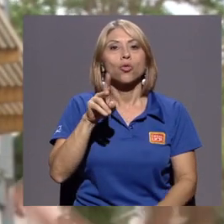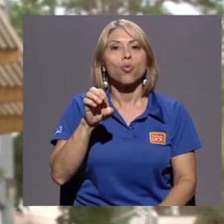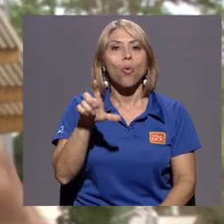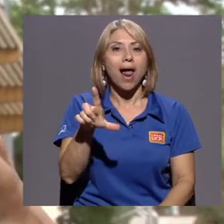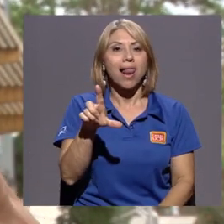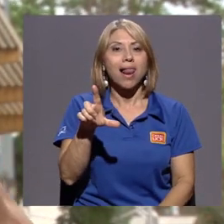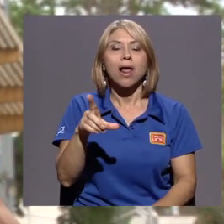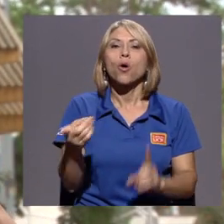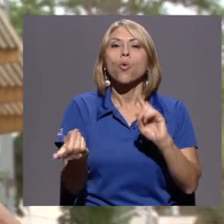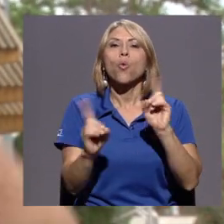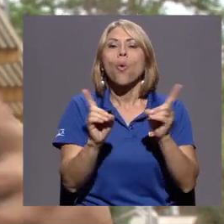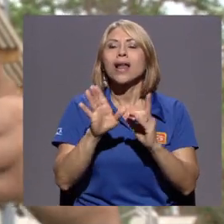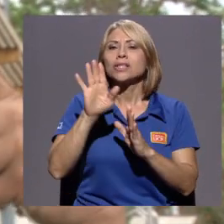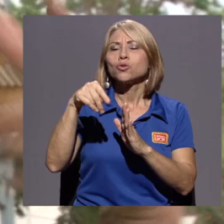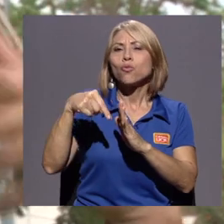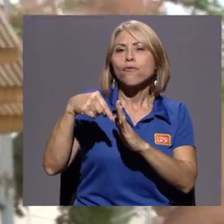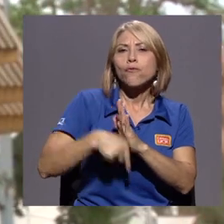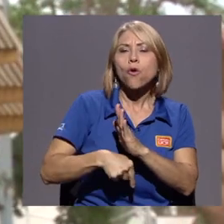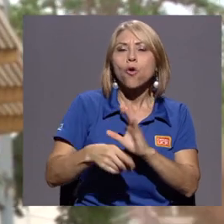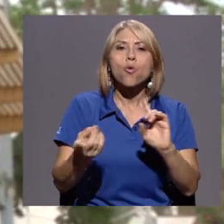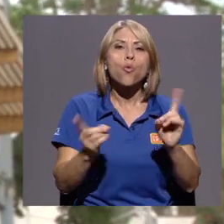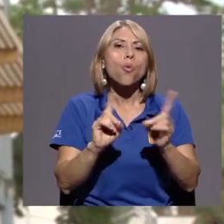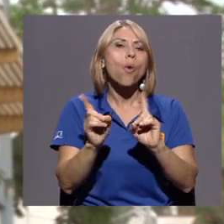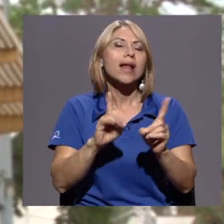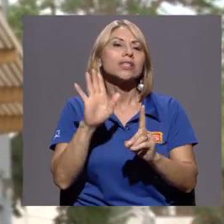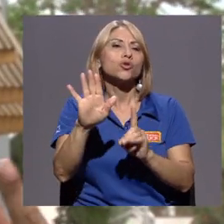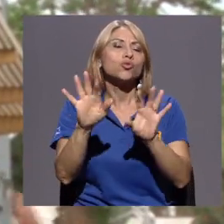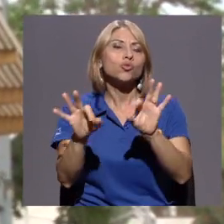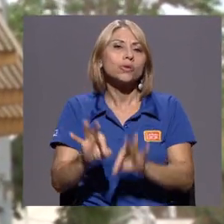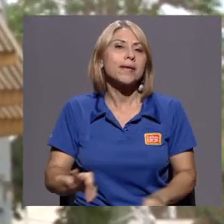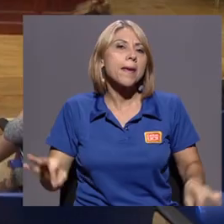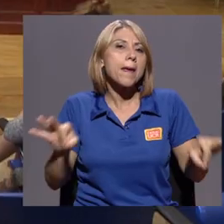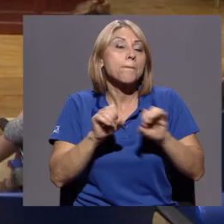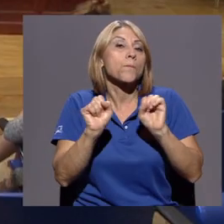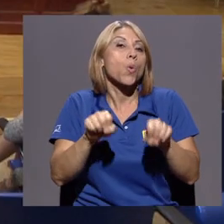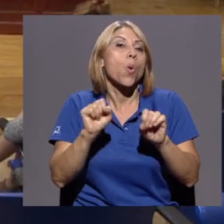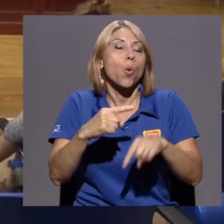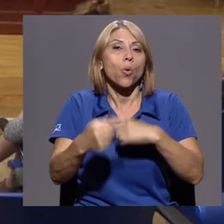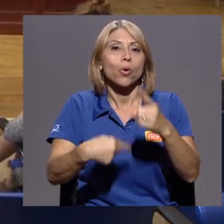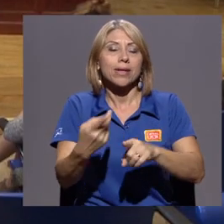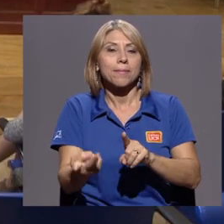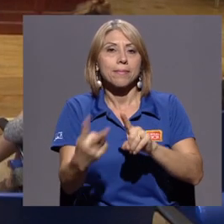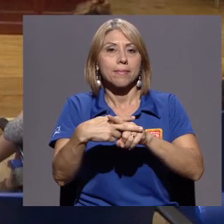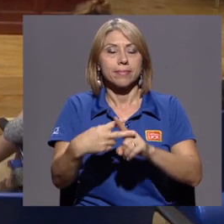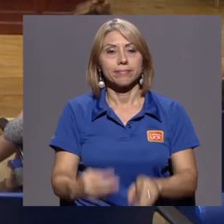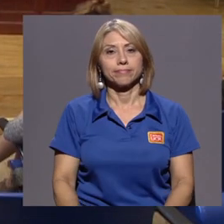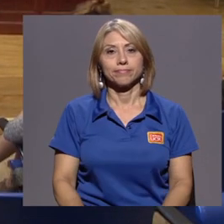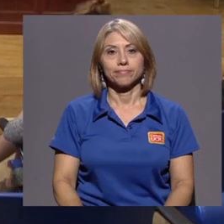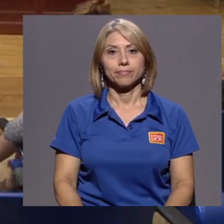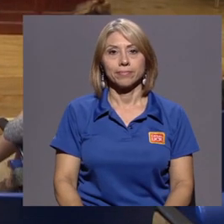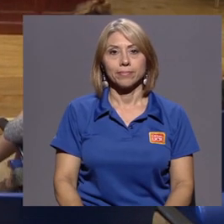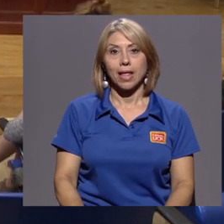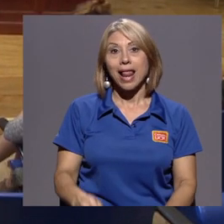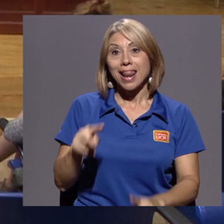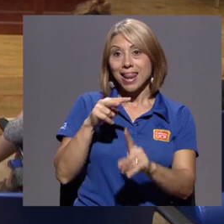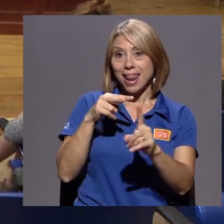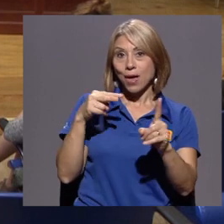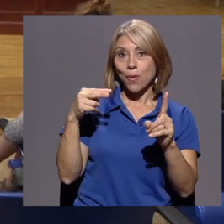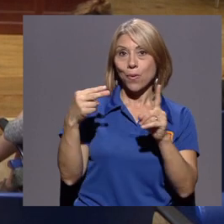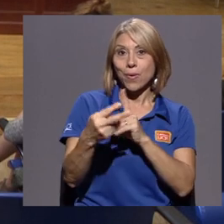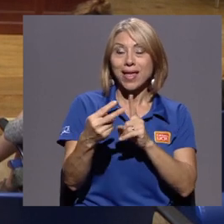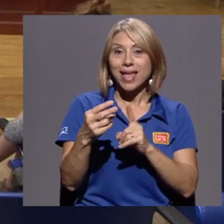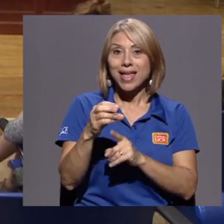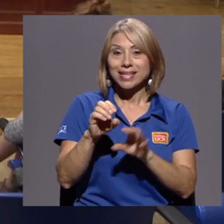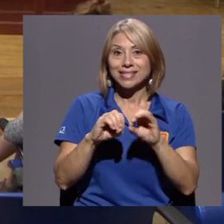es su fondo y cuál es la implicación de su posible implementación. La postura del sindicato fue